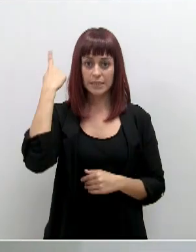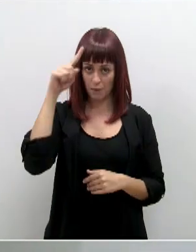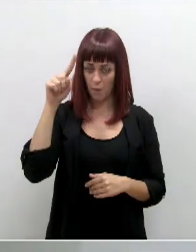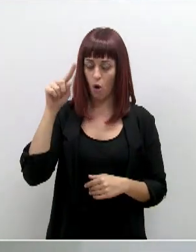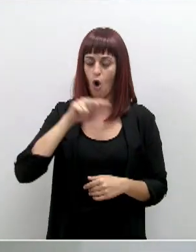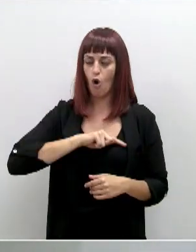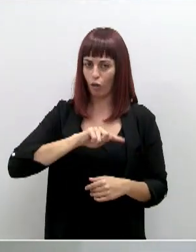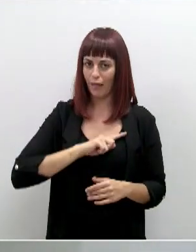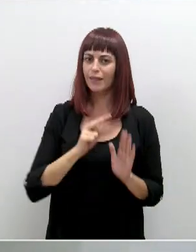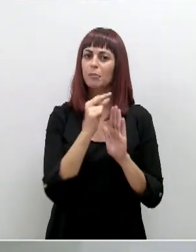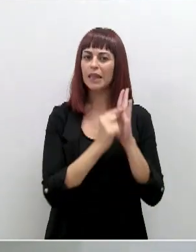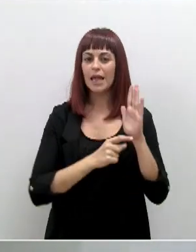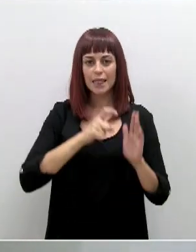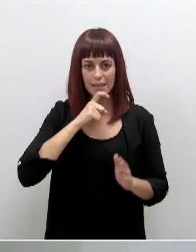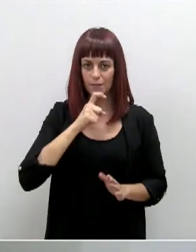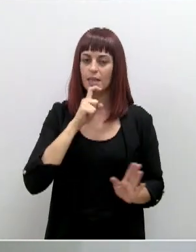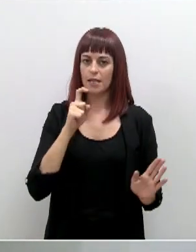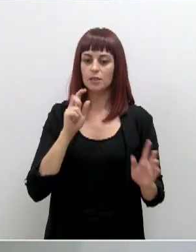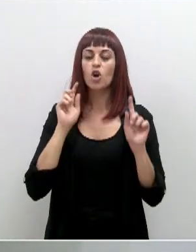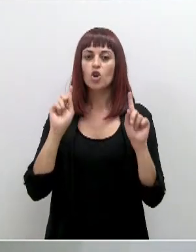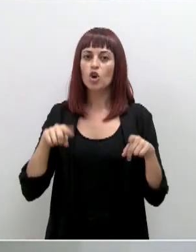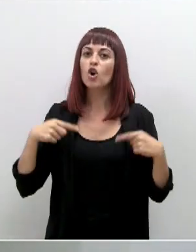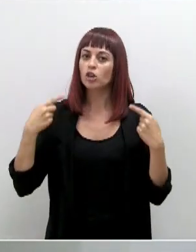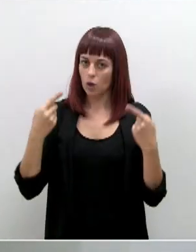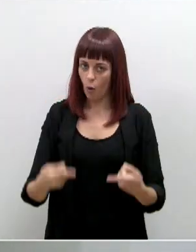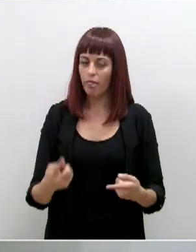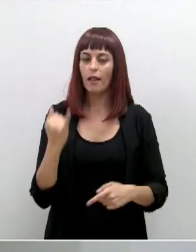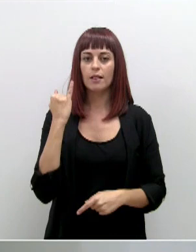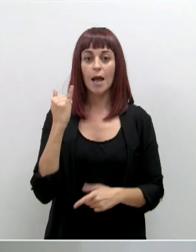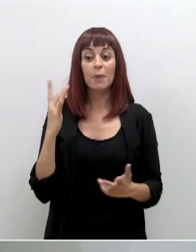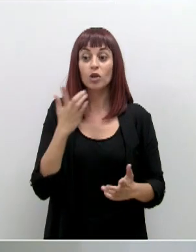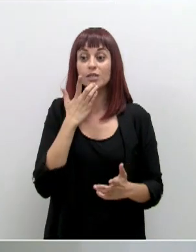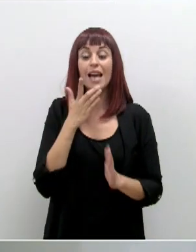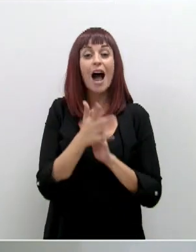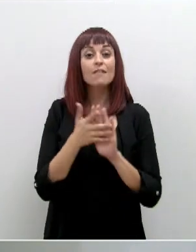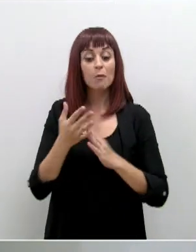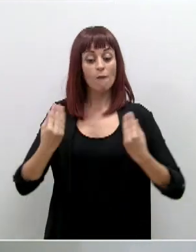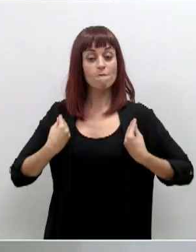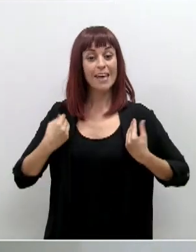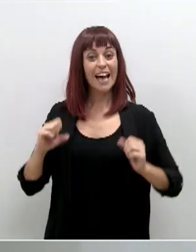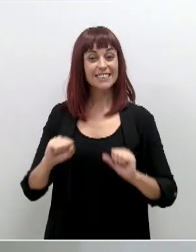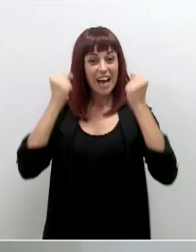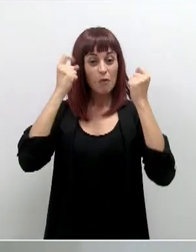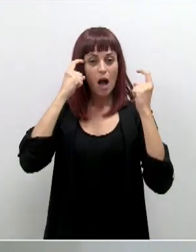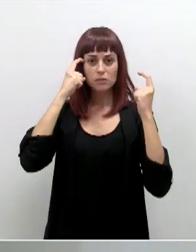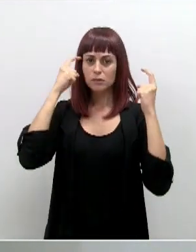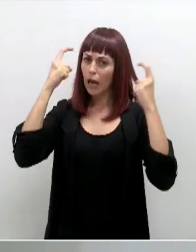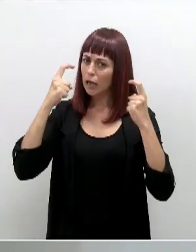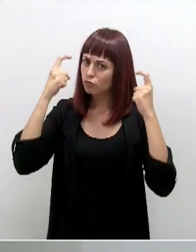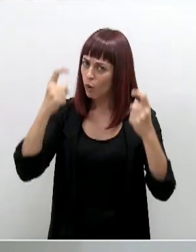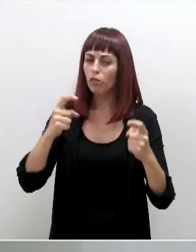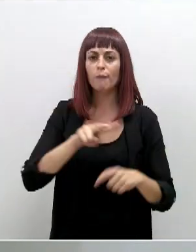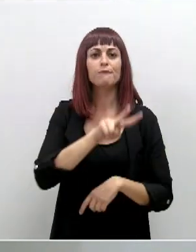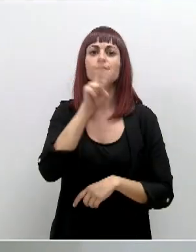conscientes de que son medidas difíciles y que tienen sus consecuencias, pero cuando hablamos de salvar vidas, cualquier esfuerzo no solo es